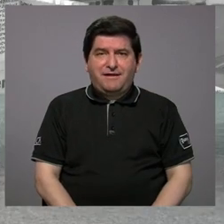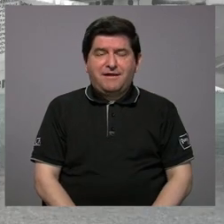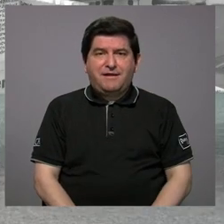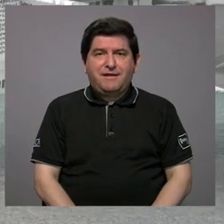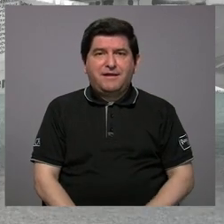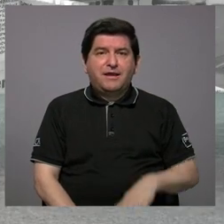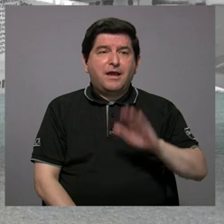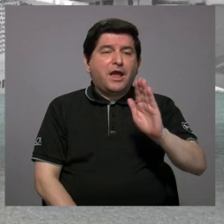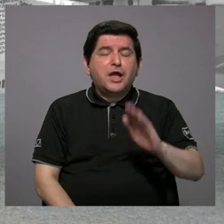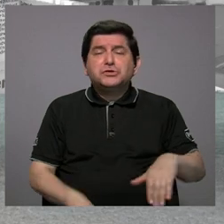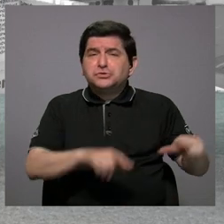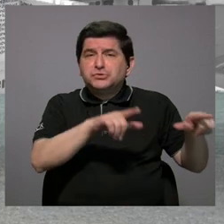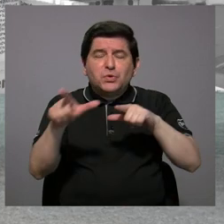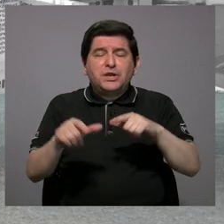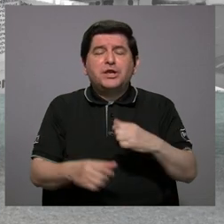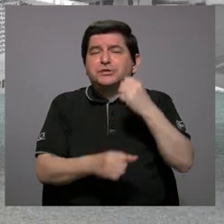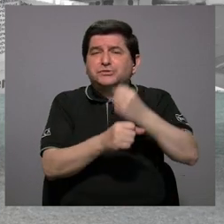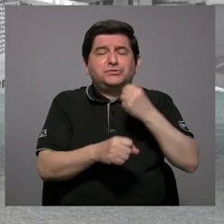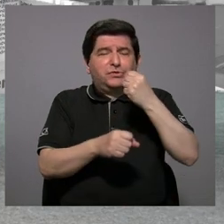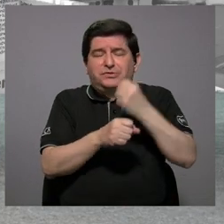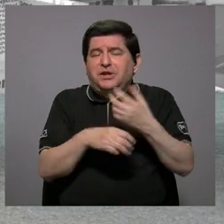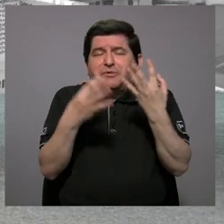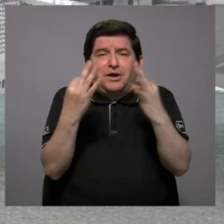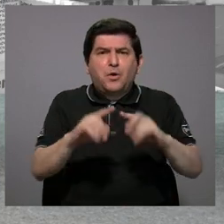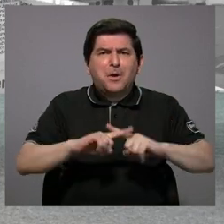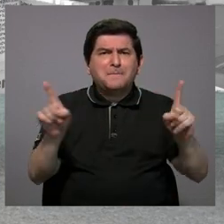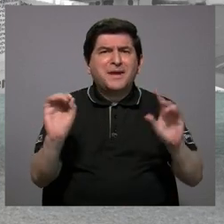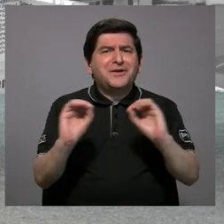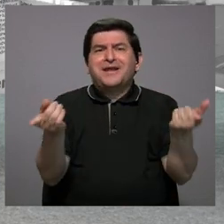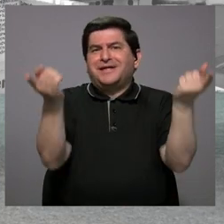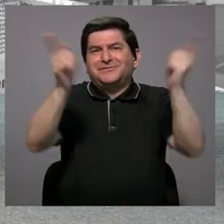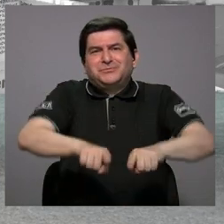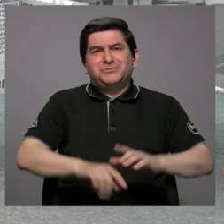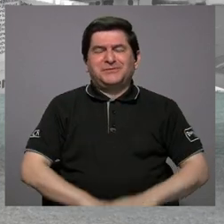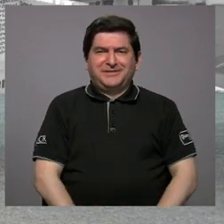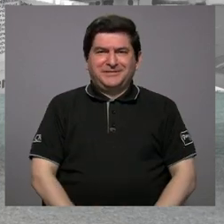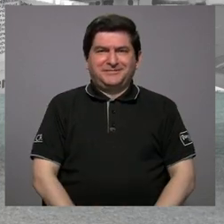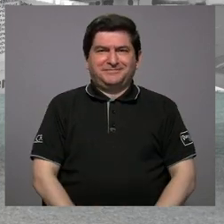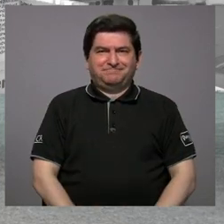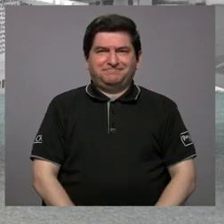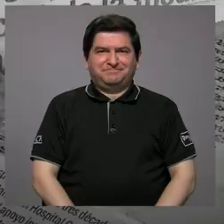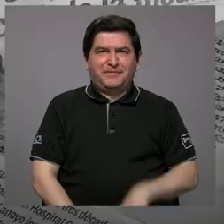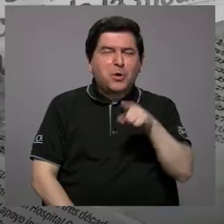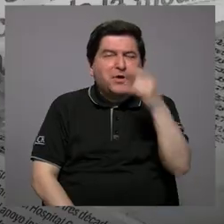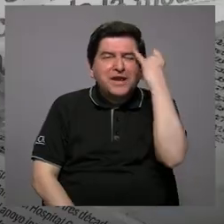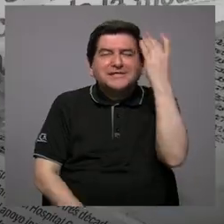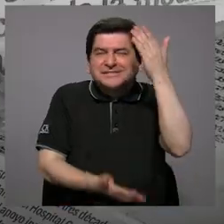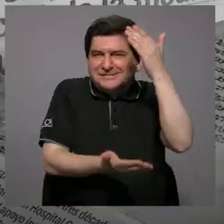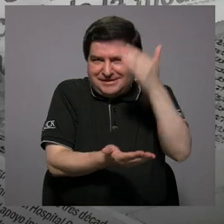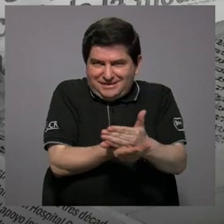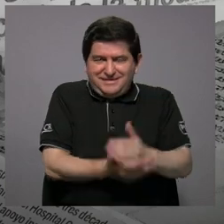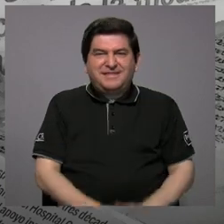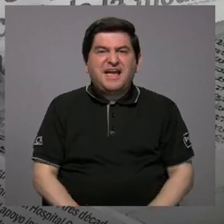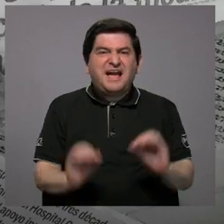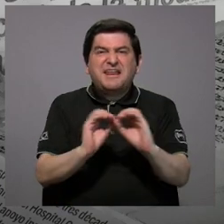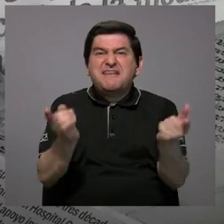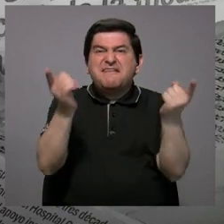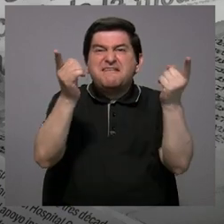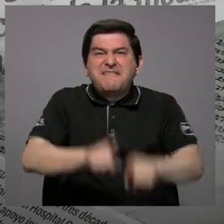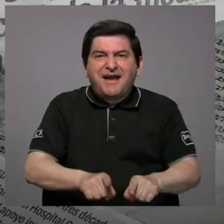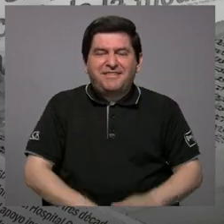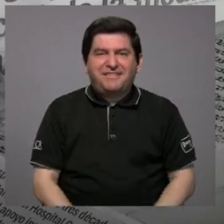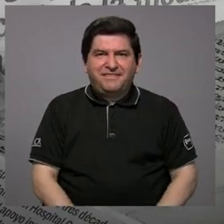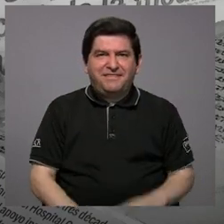disposición de colaborar, pero no pasa nada, es correcto. quedémonos con eso, no pasa nada,